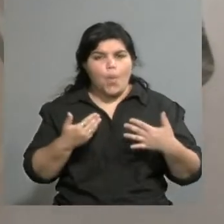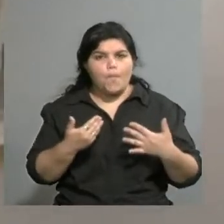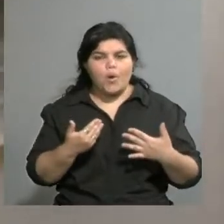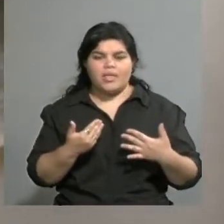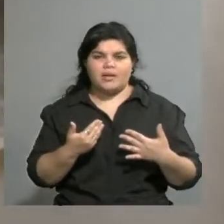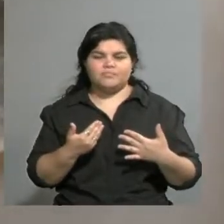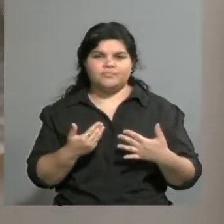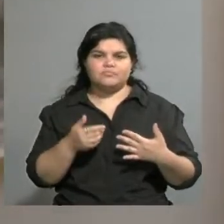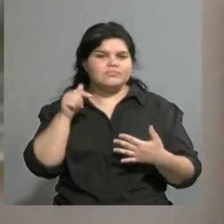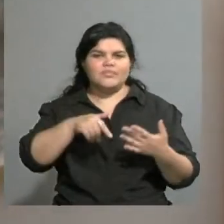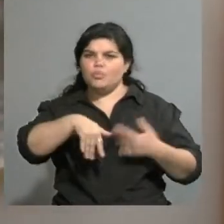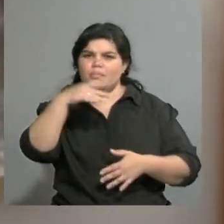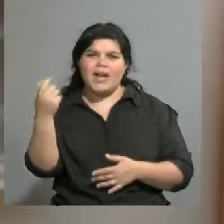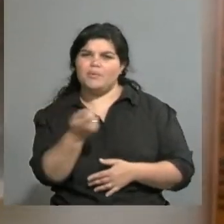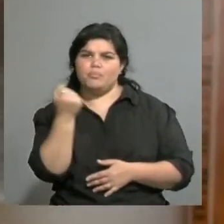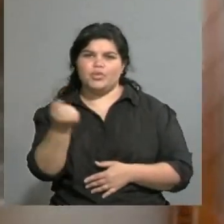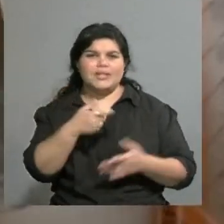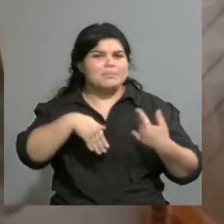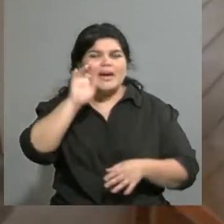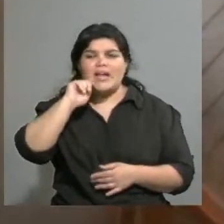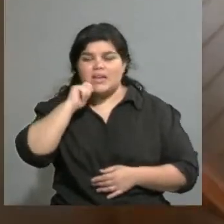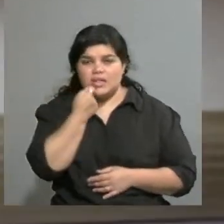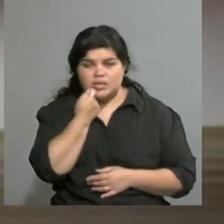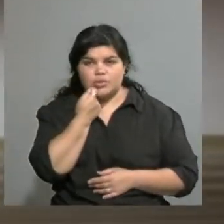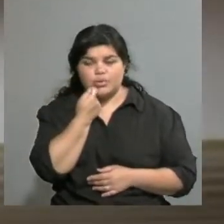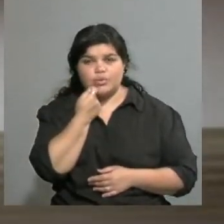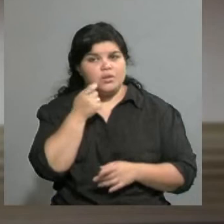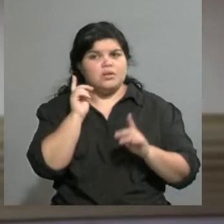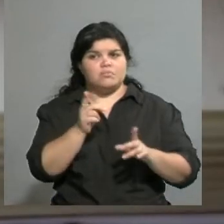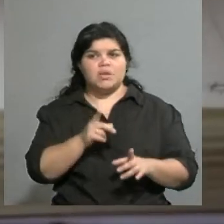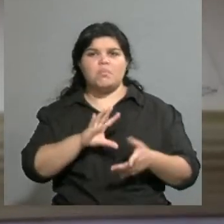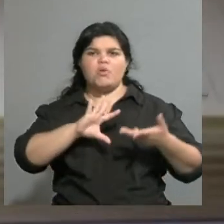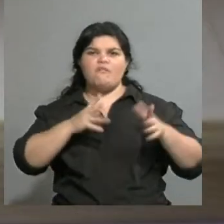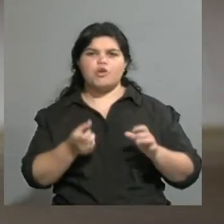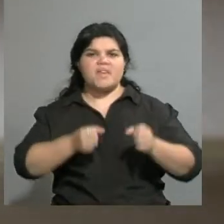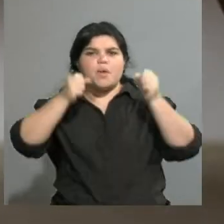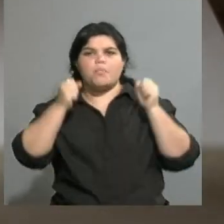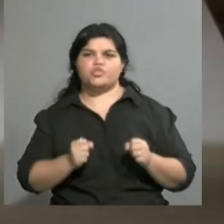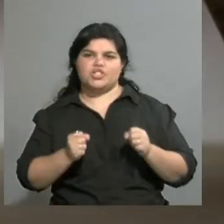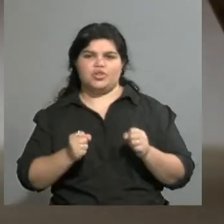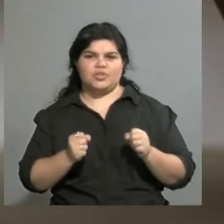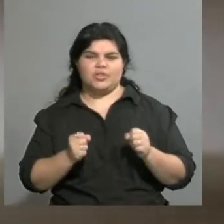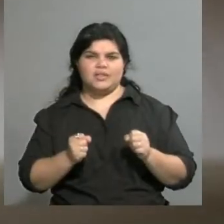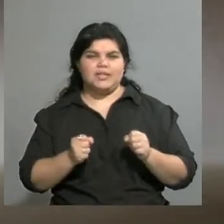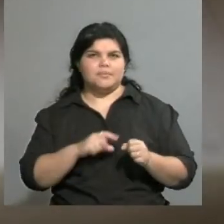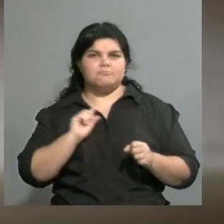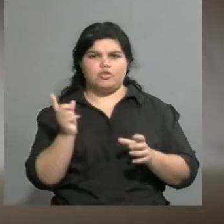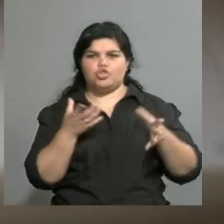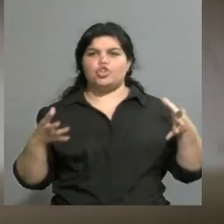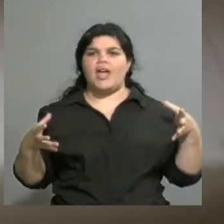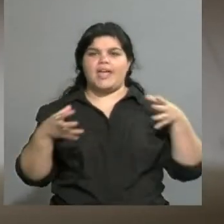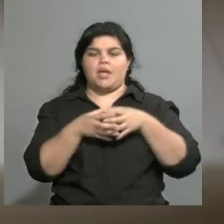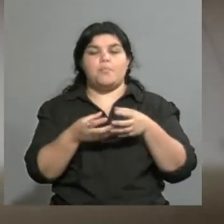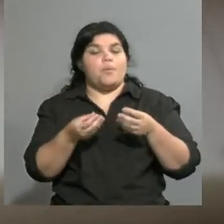también que instala la obra y que creo que también es un poco un posicionamiento que nos atraviesa como equipo. El decir, bueno, a ver, la